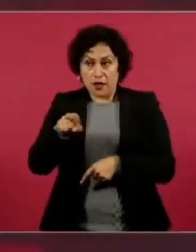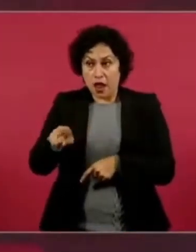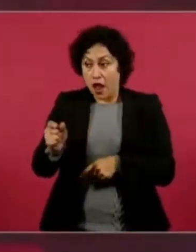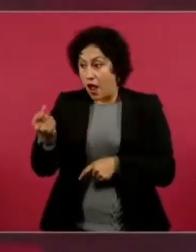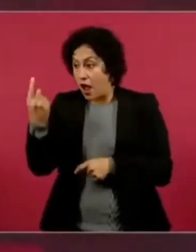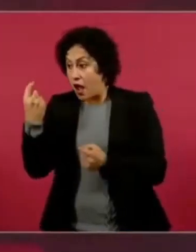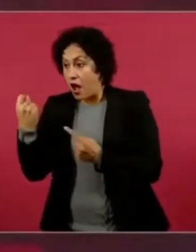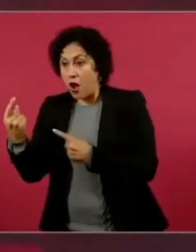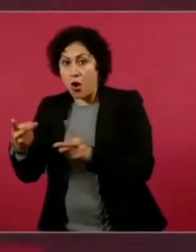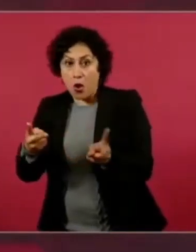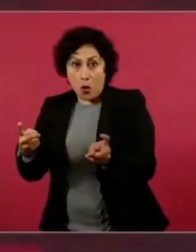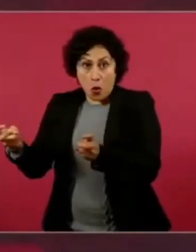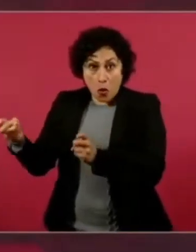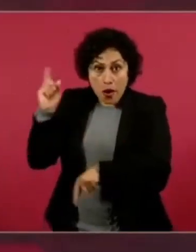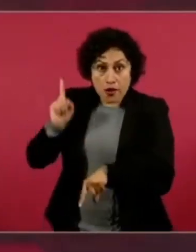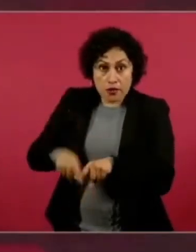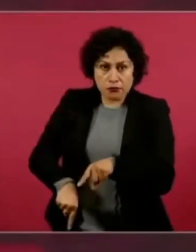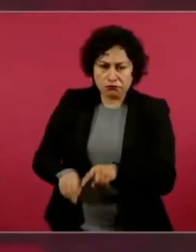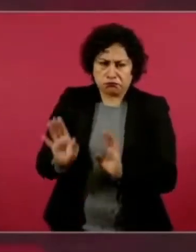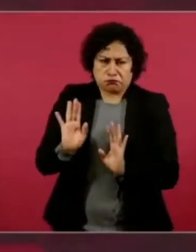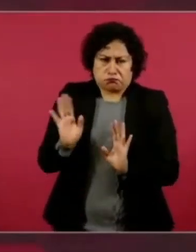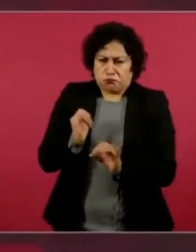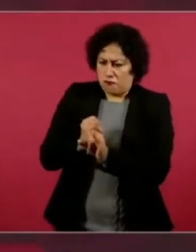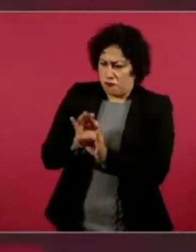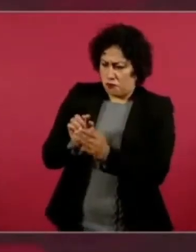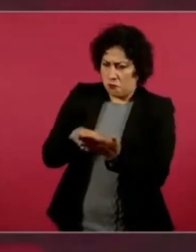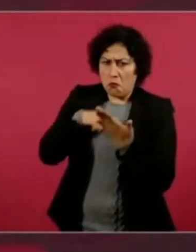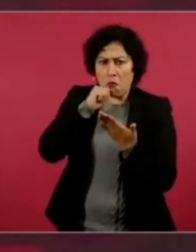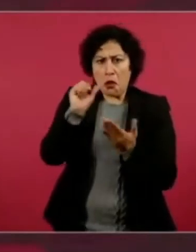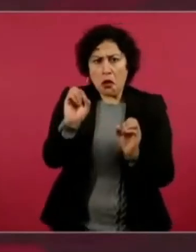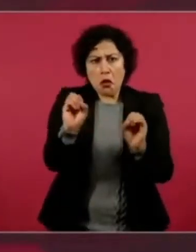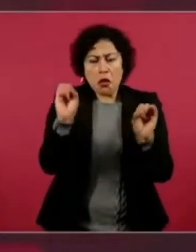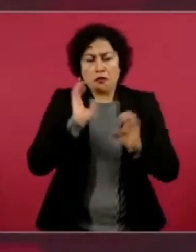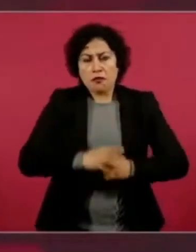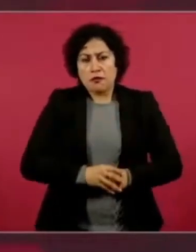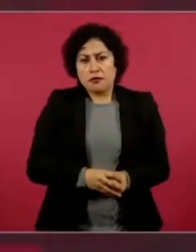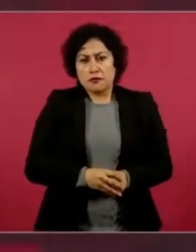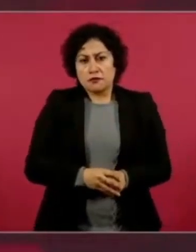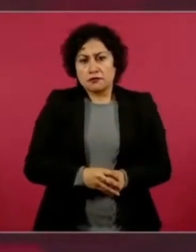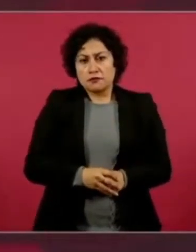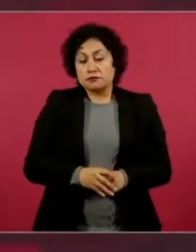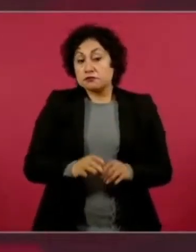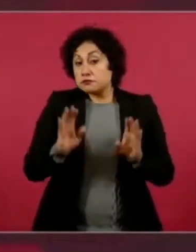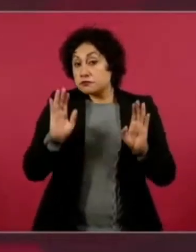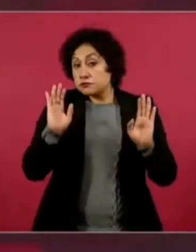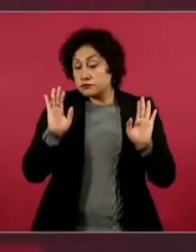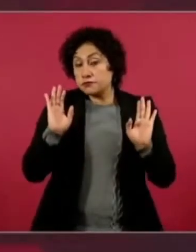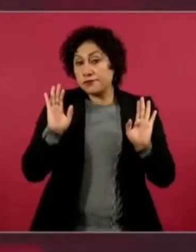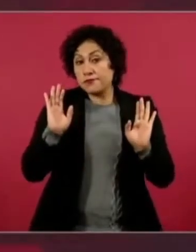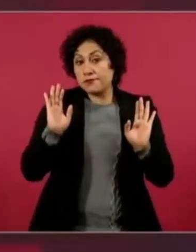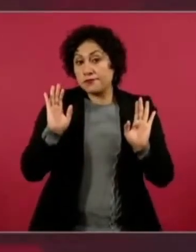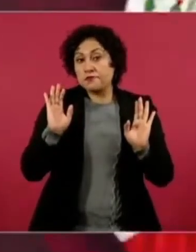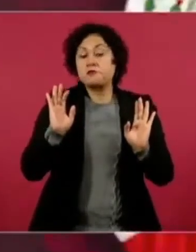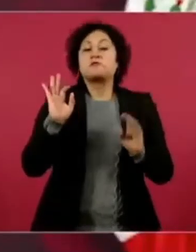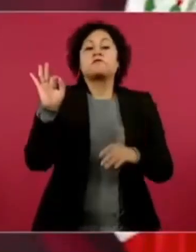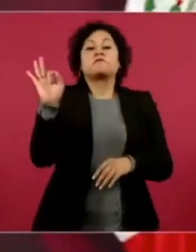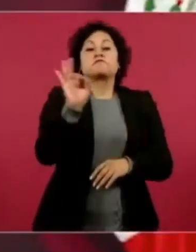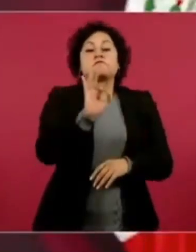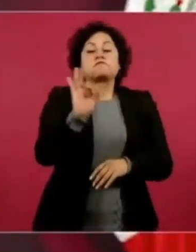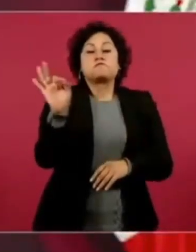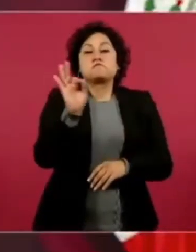pero a lo mejor alguien que